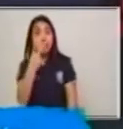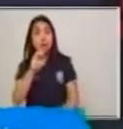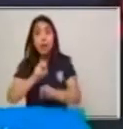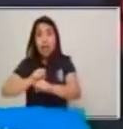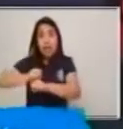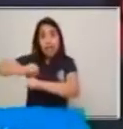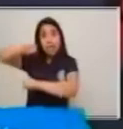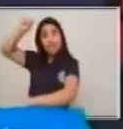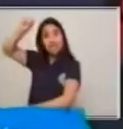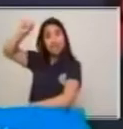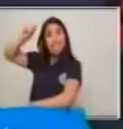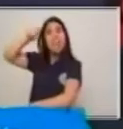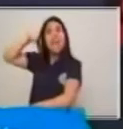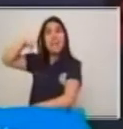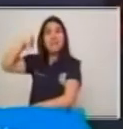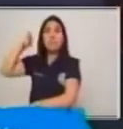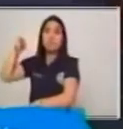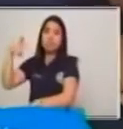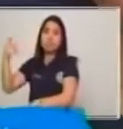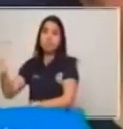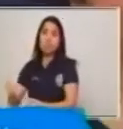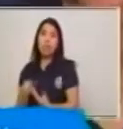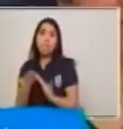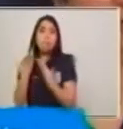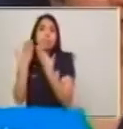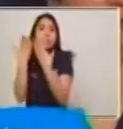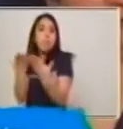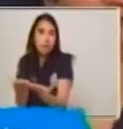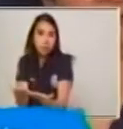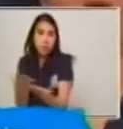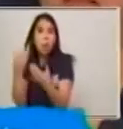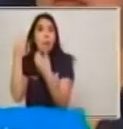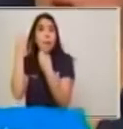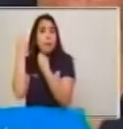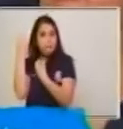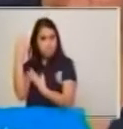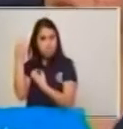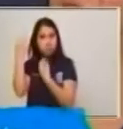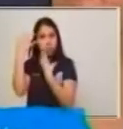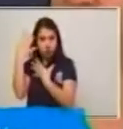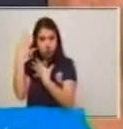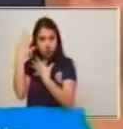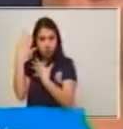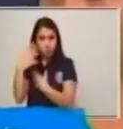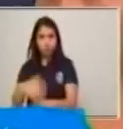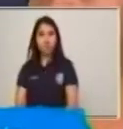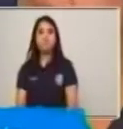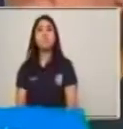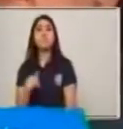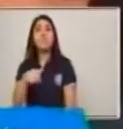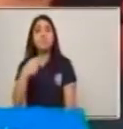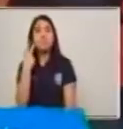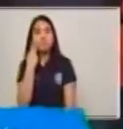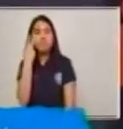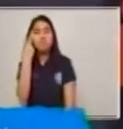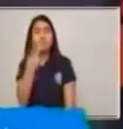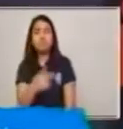Muy bien, ¿y quién lo está recibiendo? O sea, ¿quién lo está leyendo?